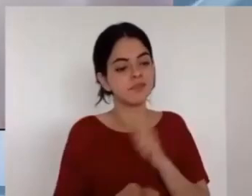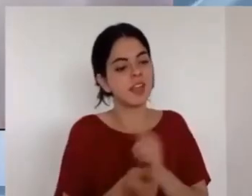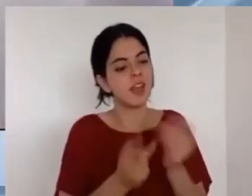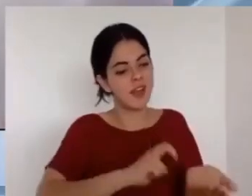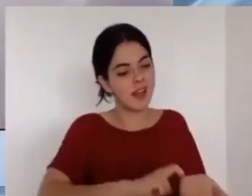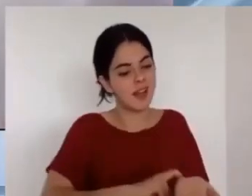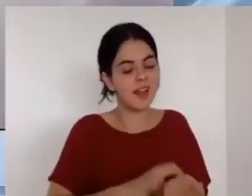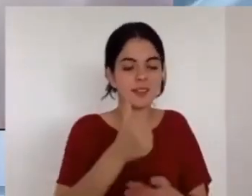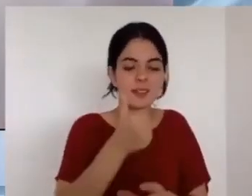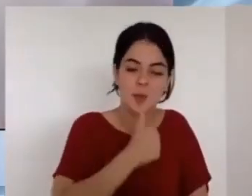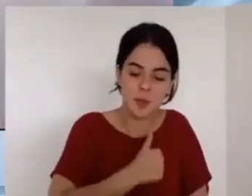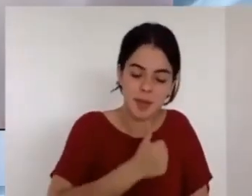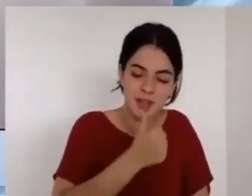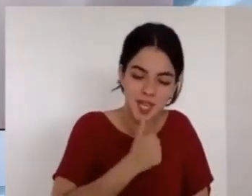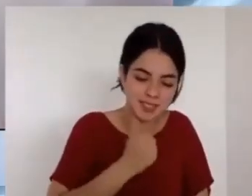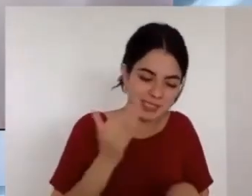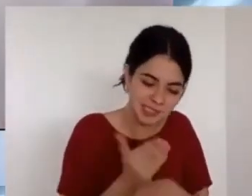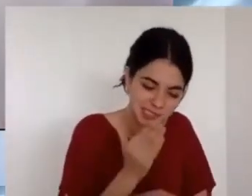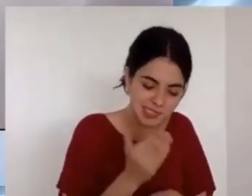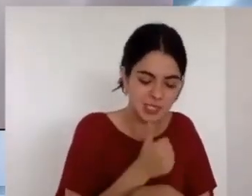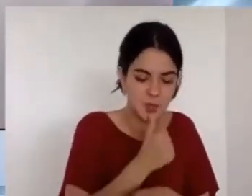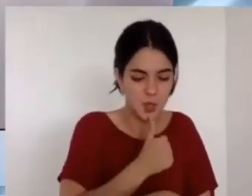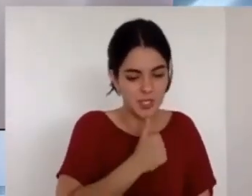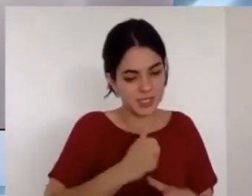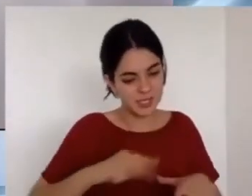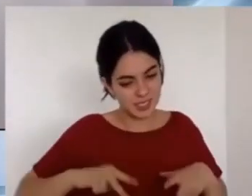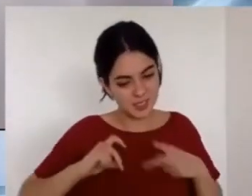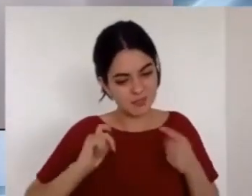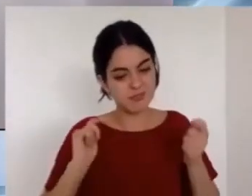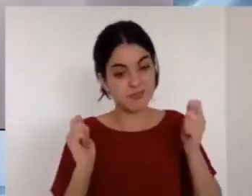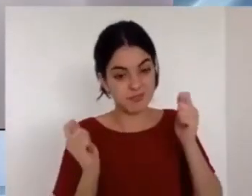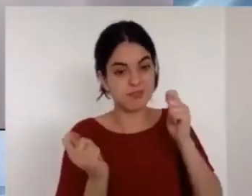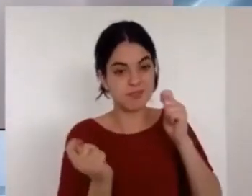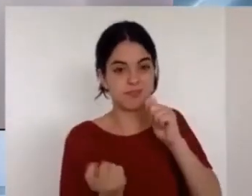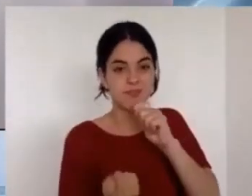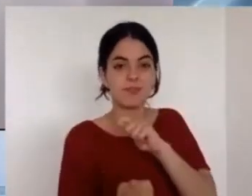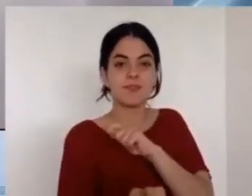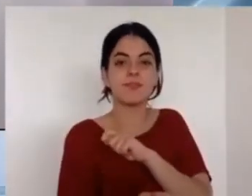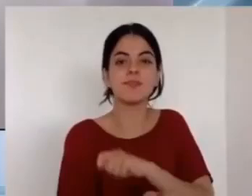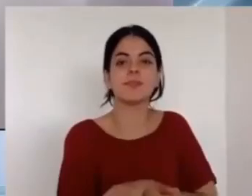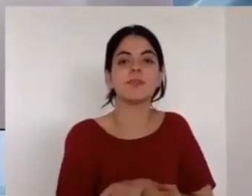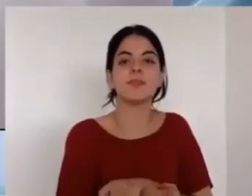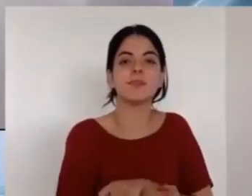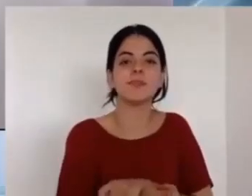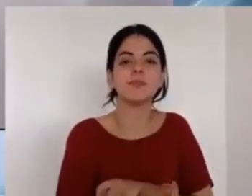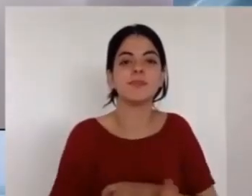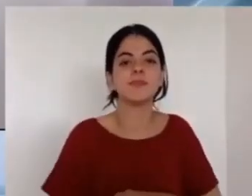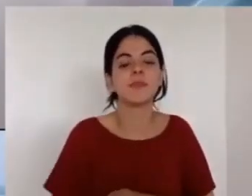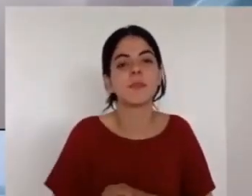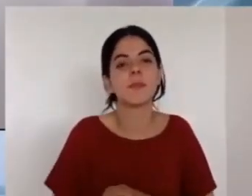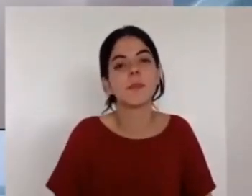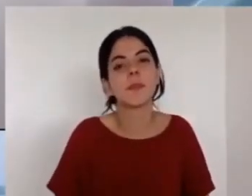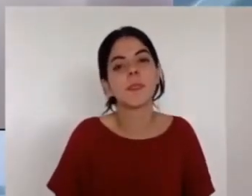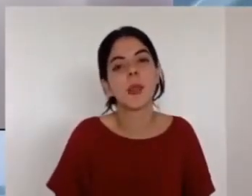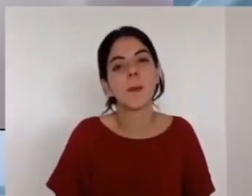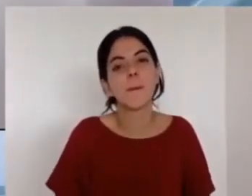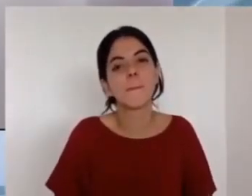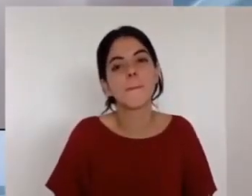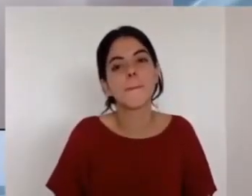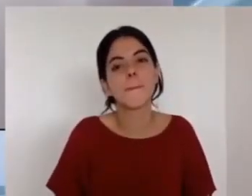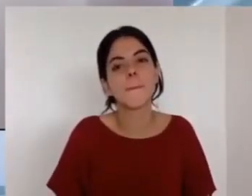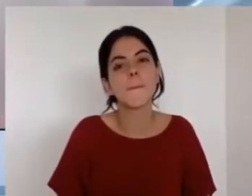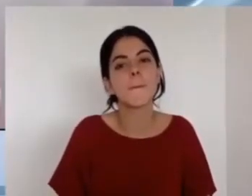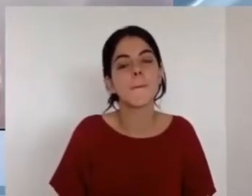orden de ideas, es que no oramos por las necesidades. Nosotros